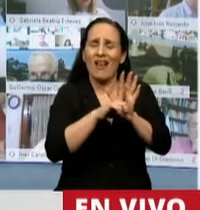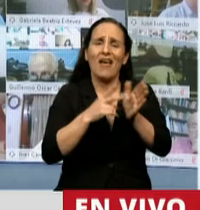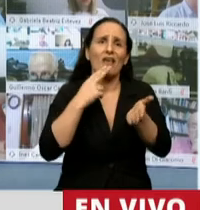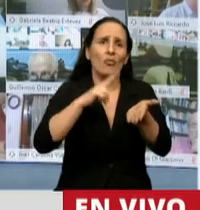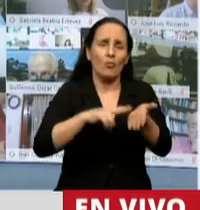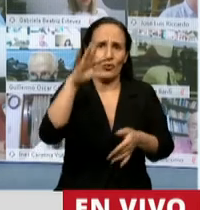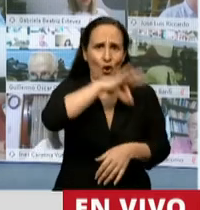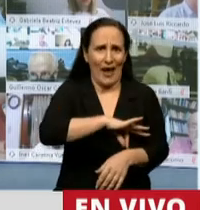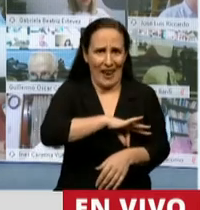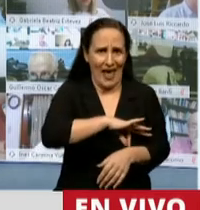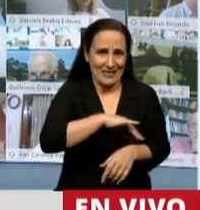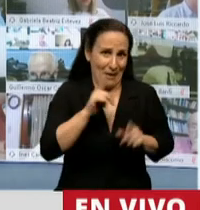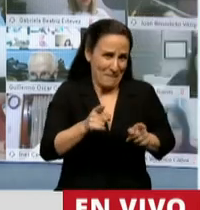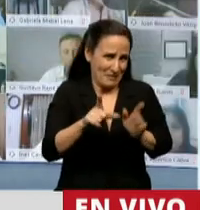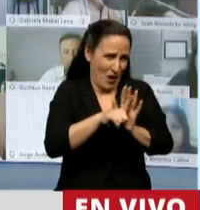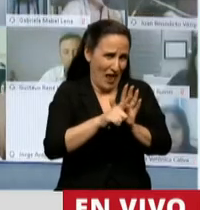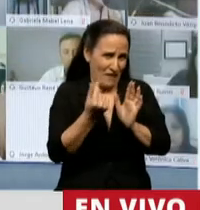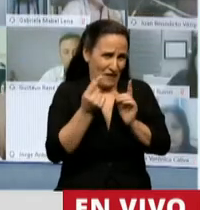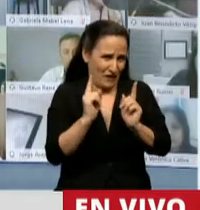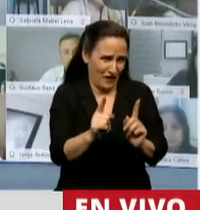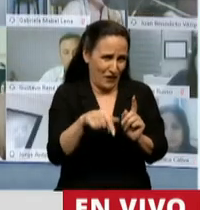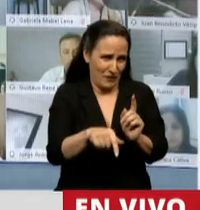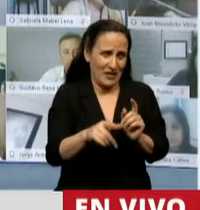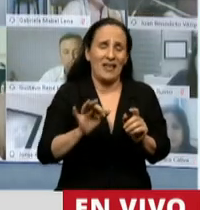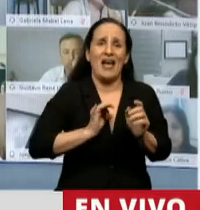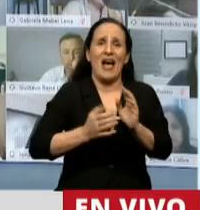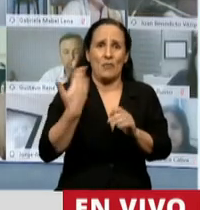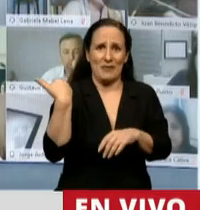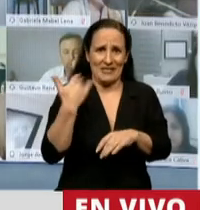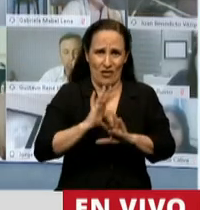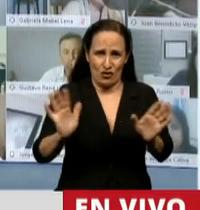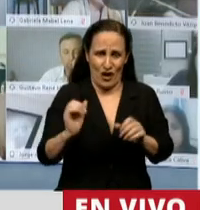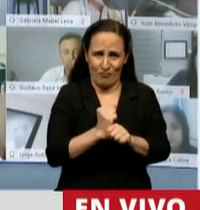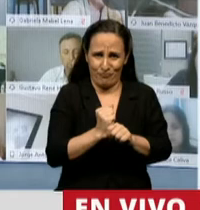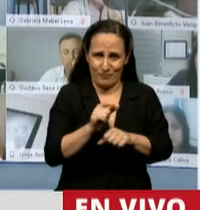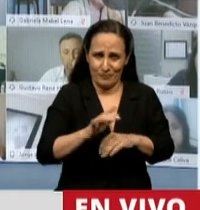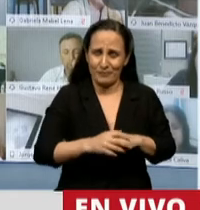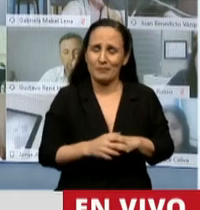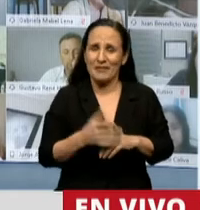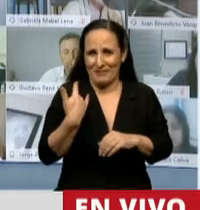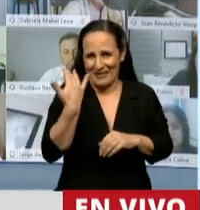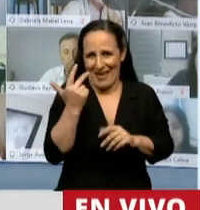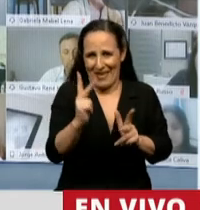Impuesto a las Ganancias, actualmente vigente, texto ordenado 2019, como le había dicho.